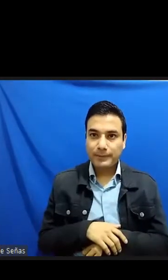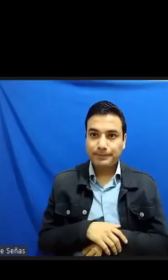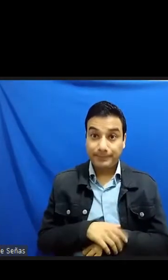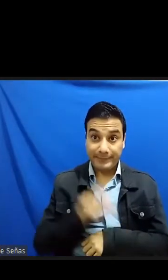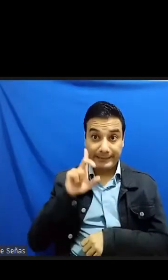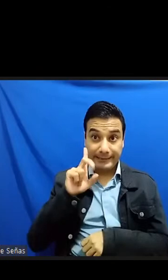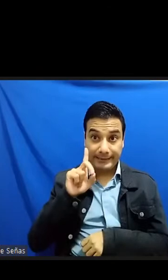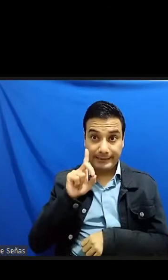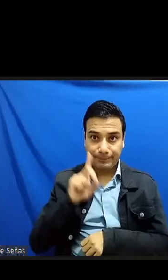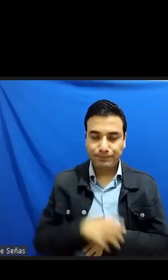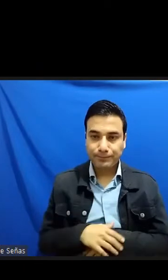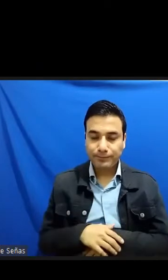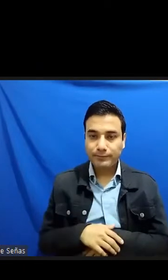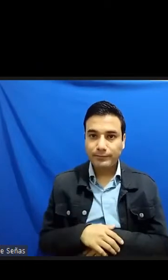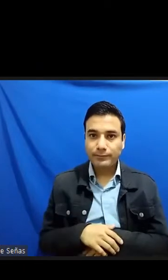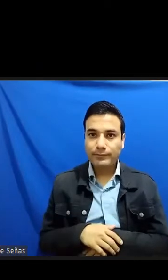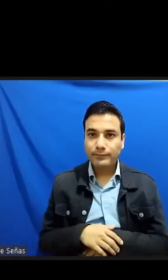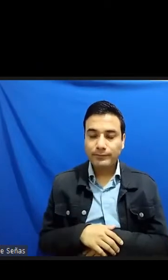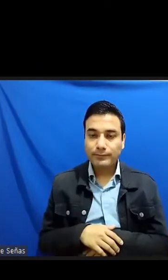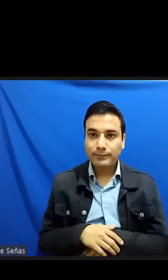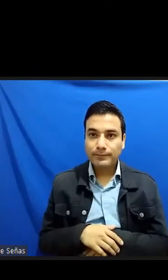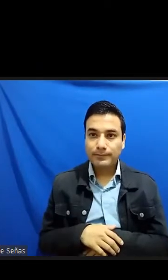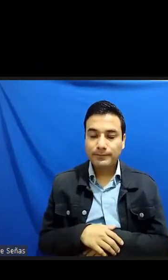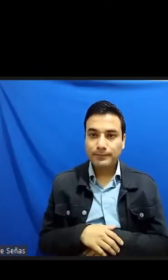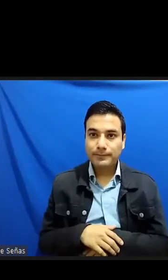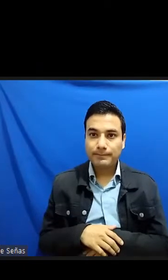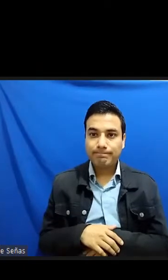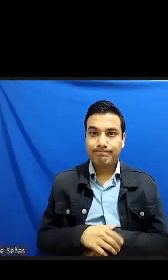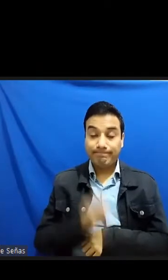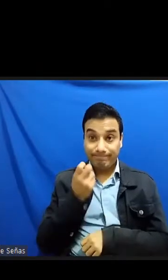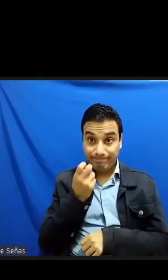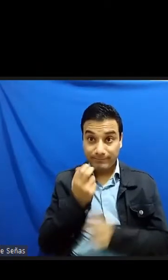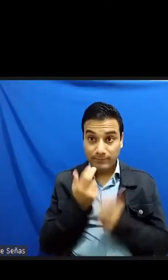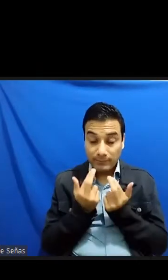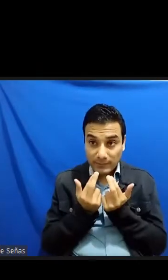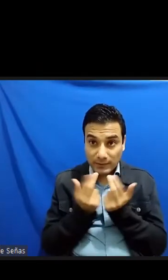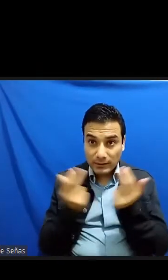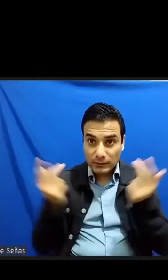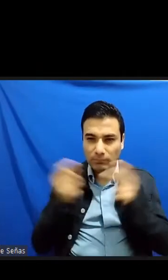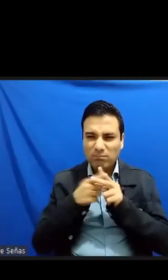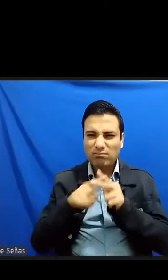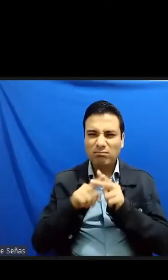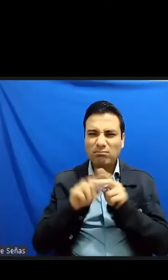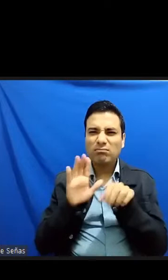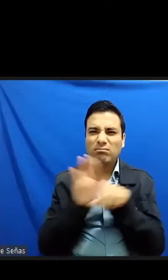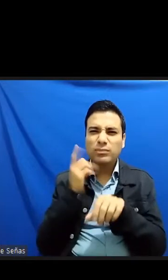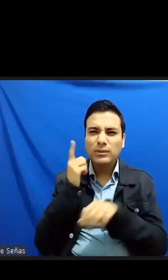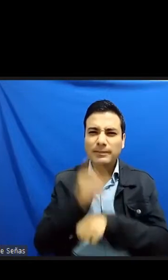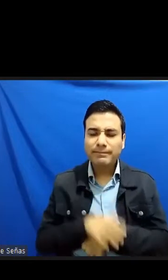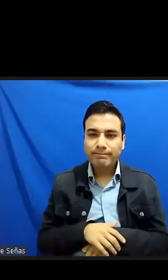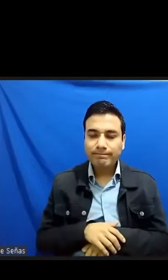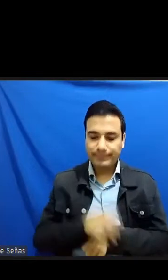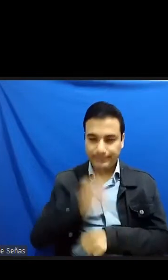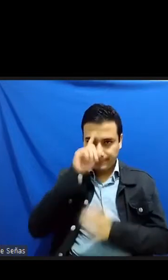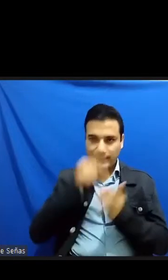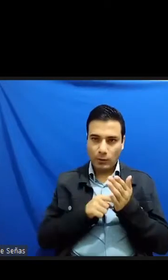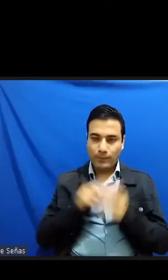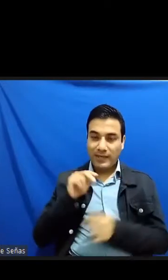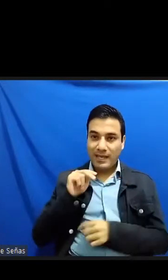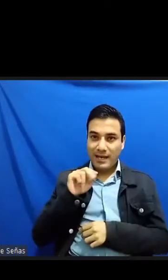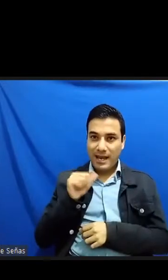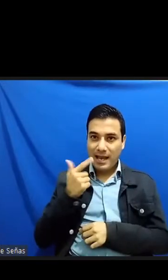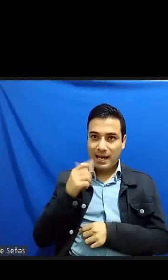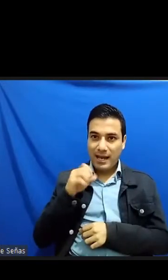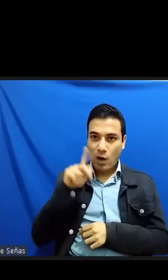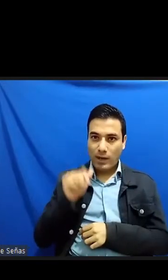estado de desastre y los motivos que lo originaron fue lo que parece haber querido expresar Nagaoka en sus